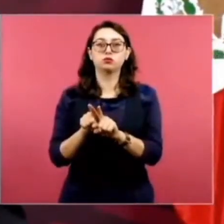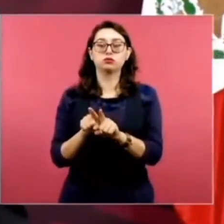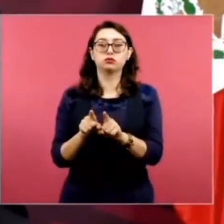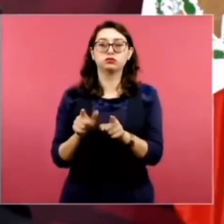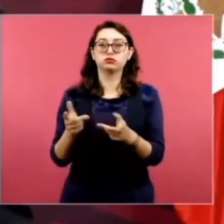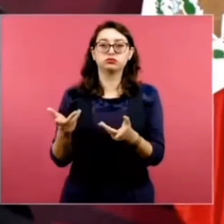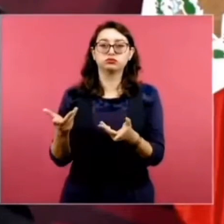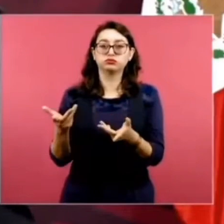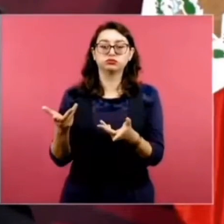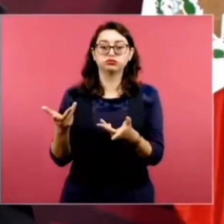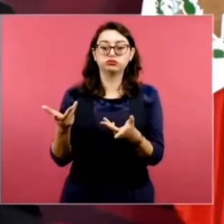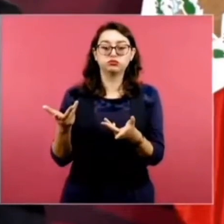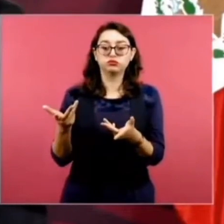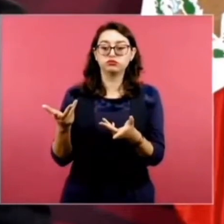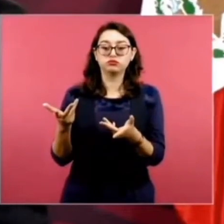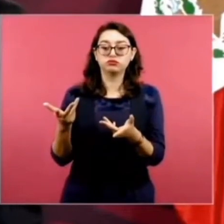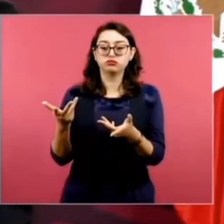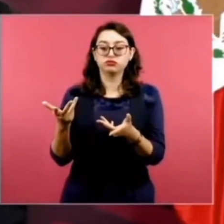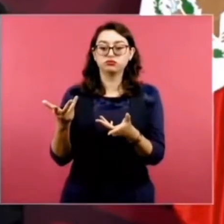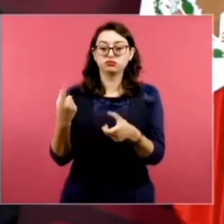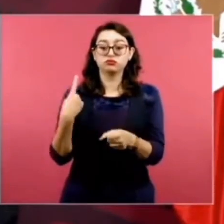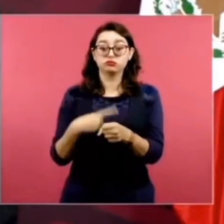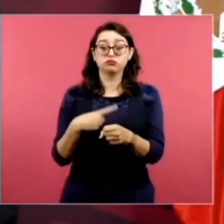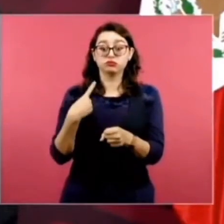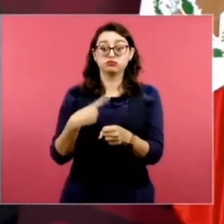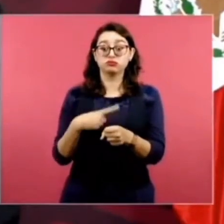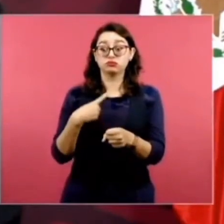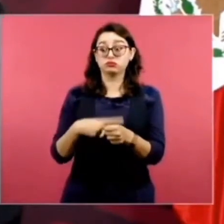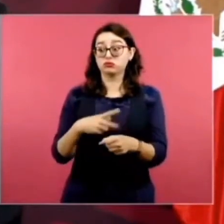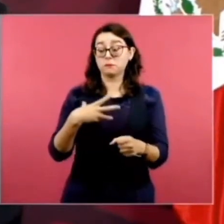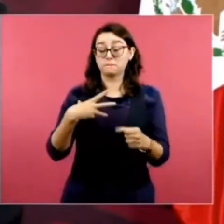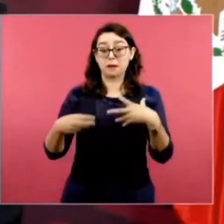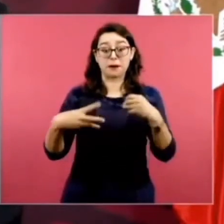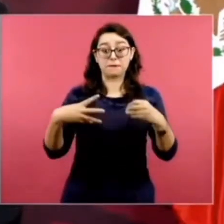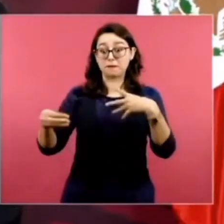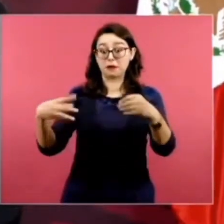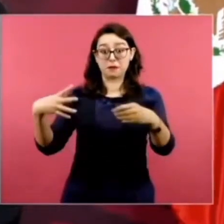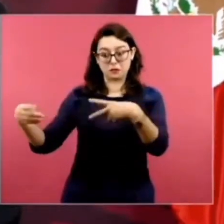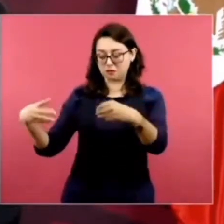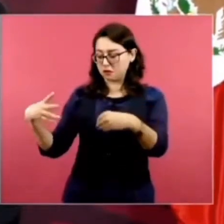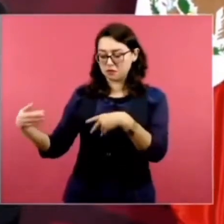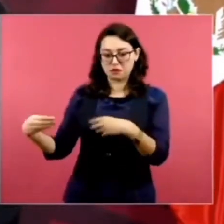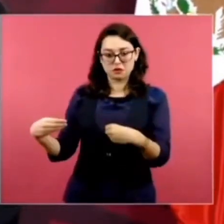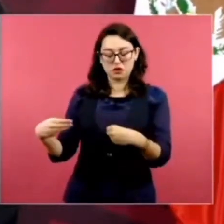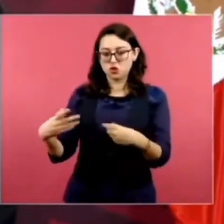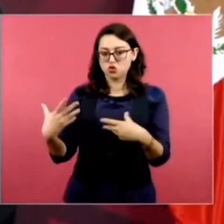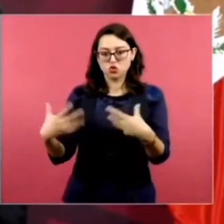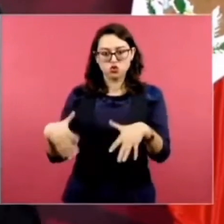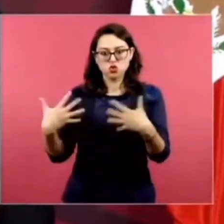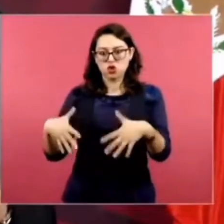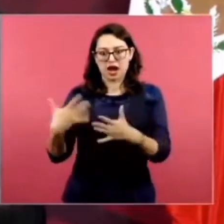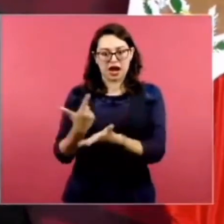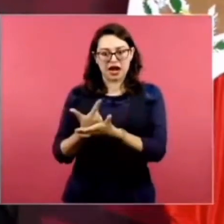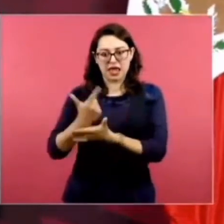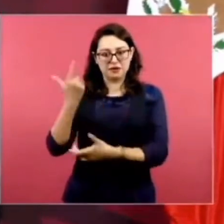afectó mucho a los trabajadores. Y